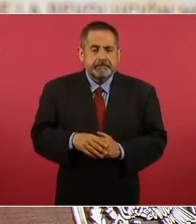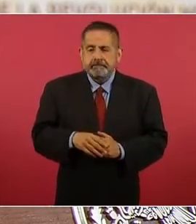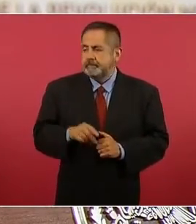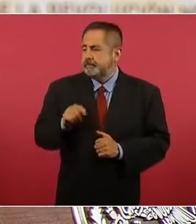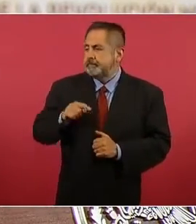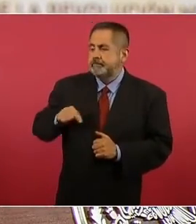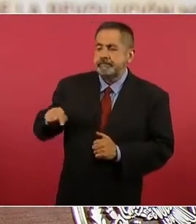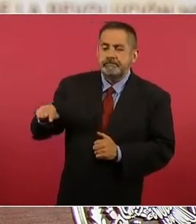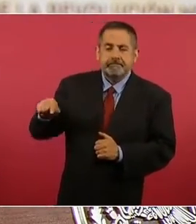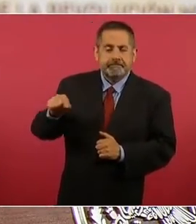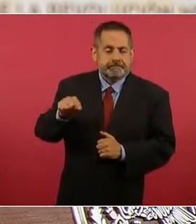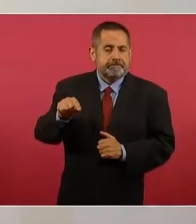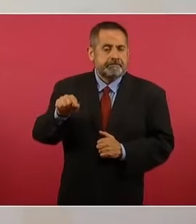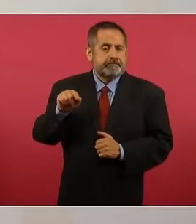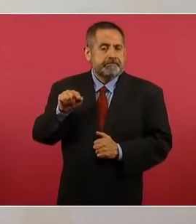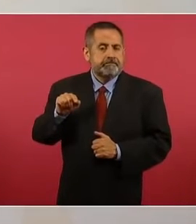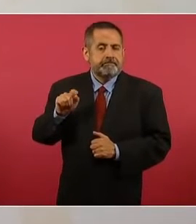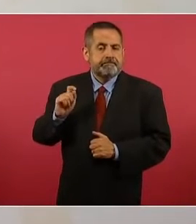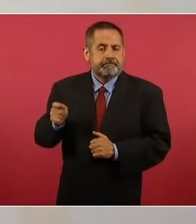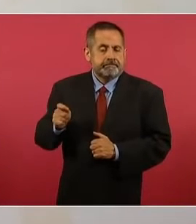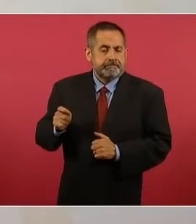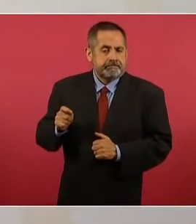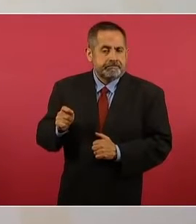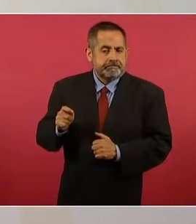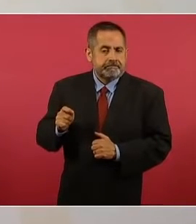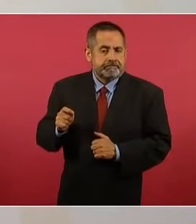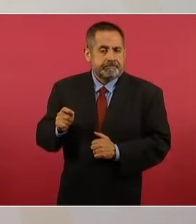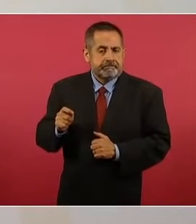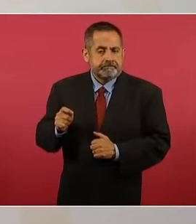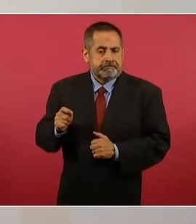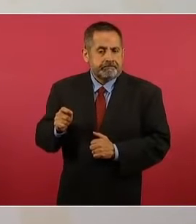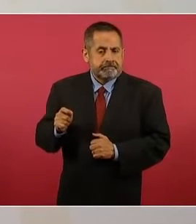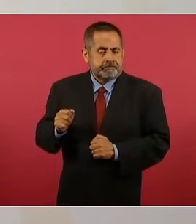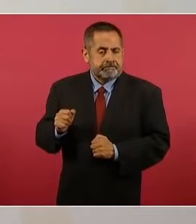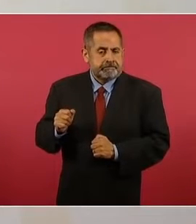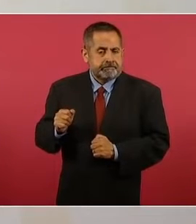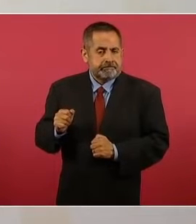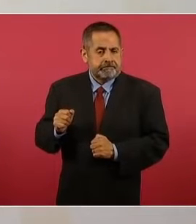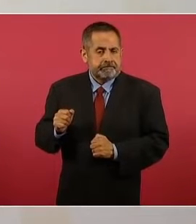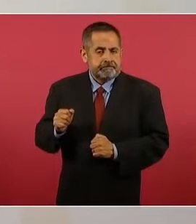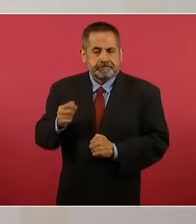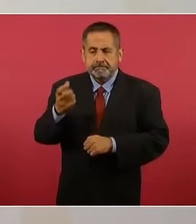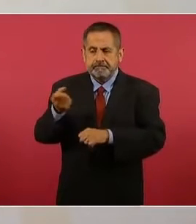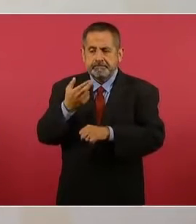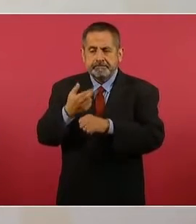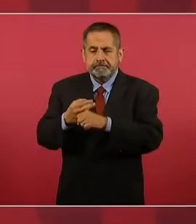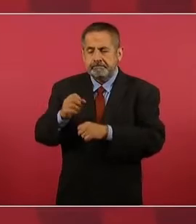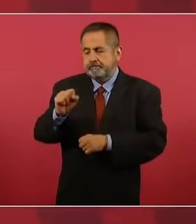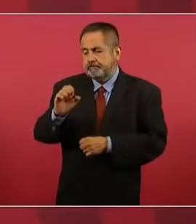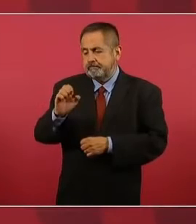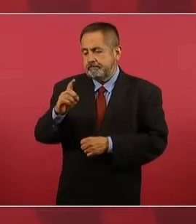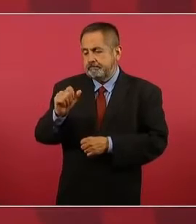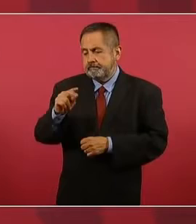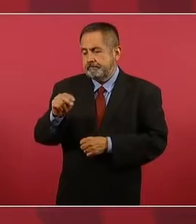de la Secretaría de la Defensa,